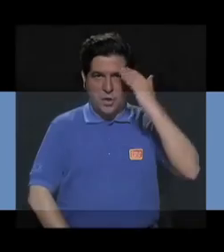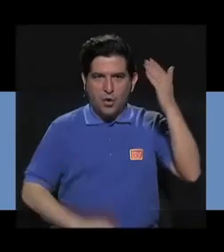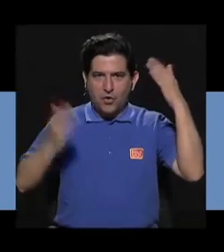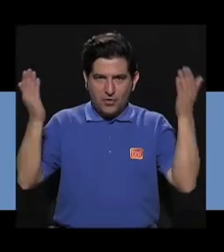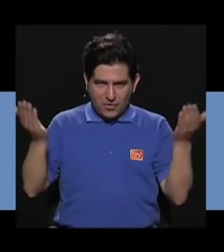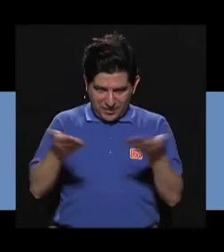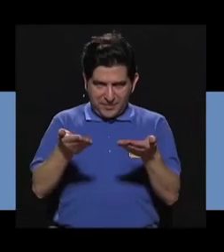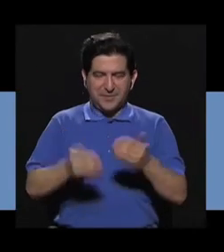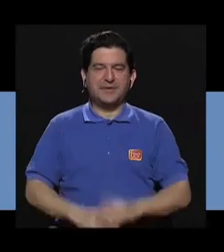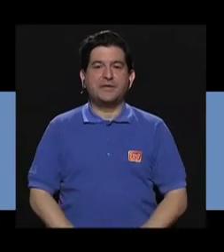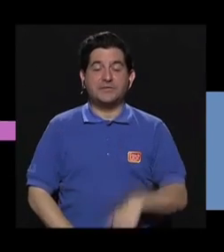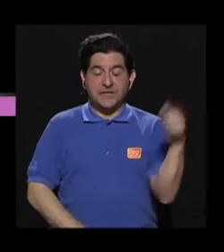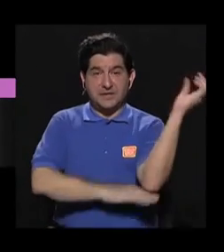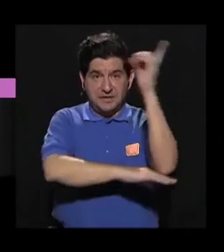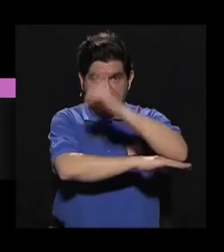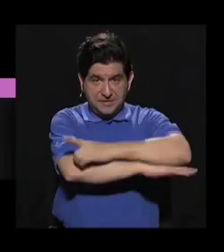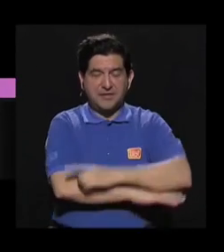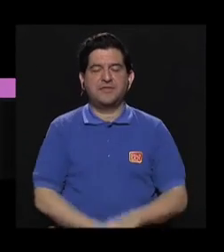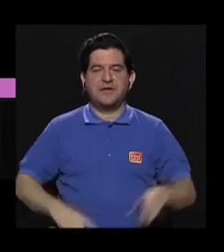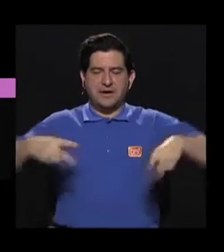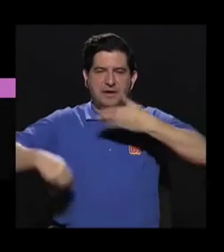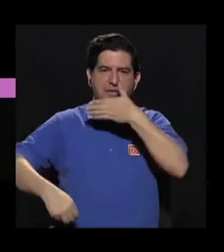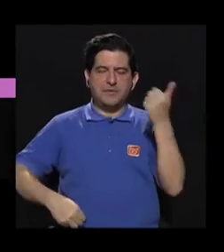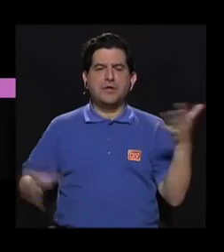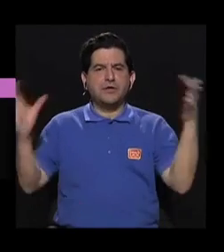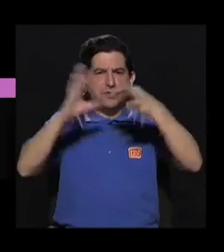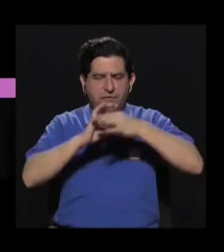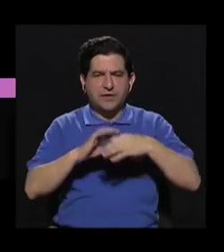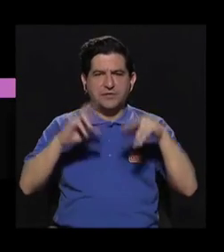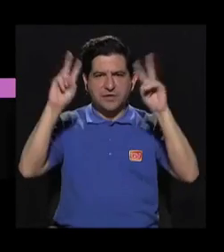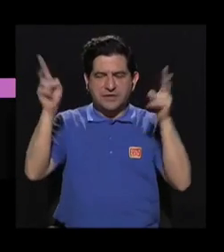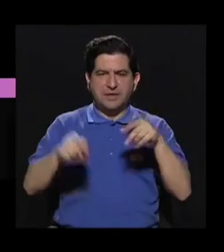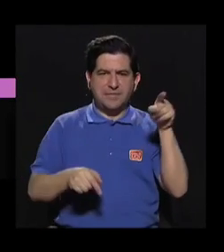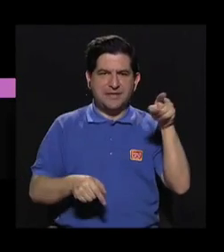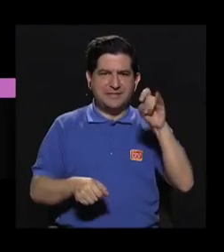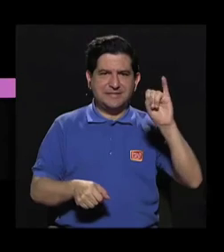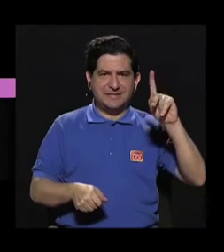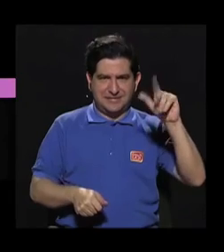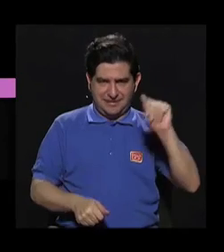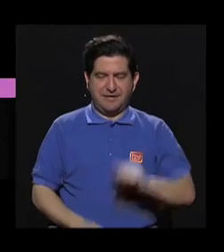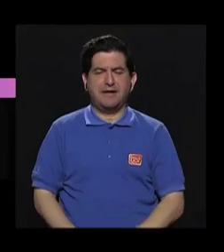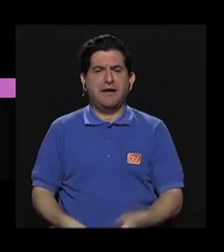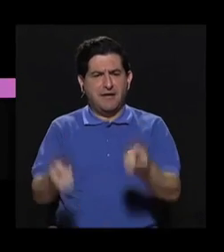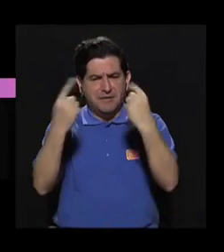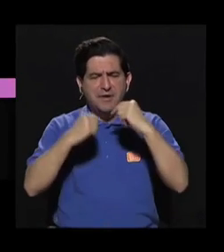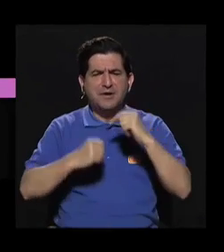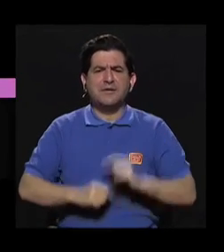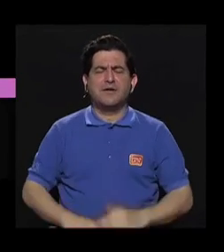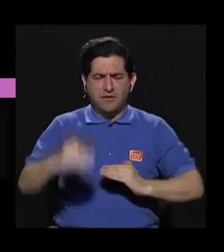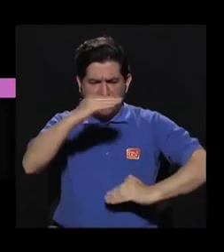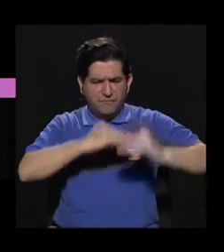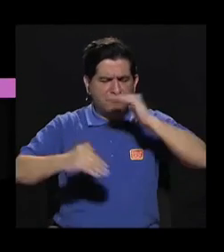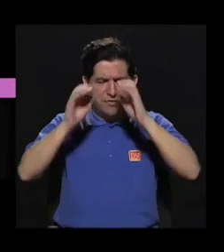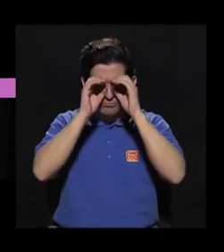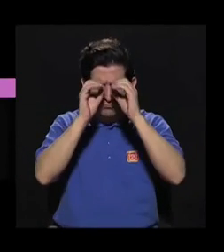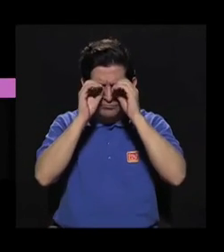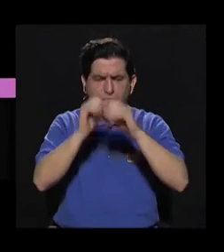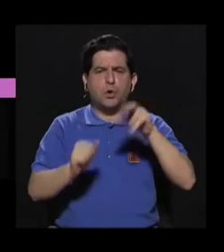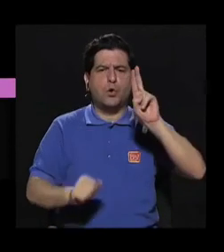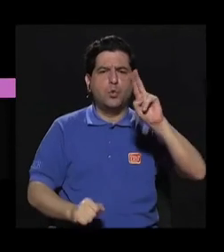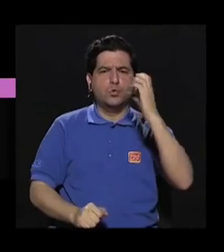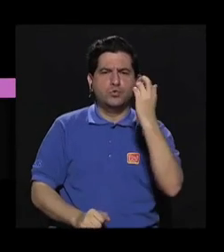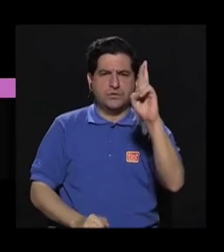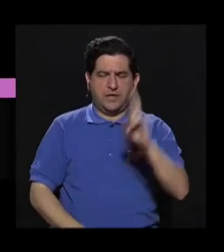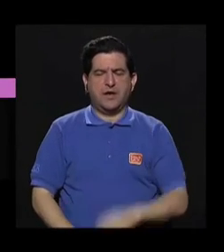Hola, bienvenidos. El día de hoy en Vivir Mejor, a propósito del tema del virus del Zika, nos vinimos a la Facultad de Microbiología de la